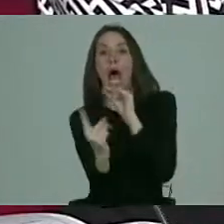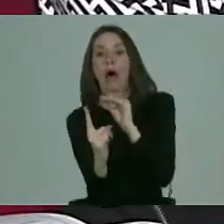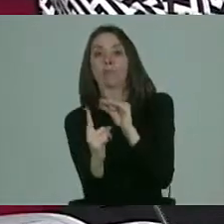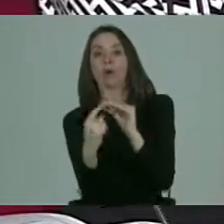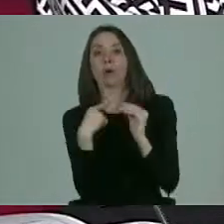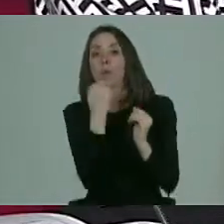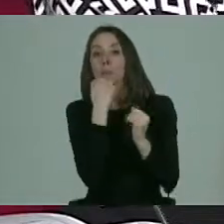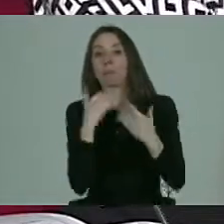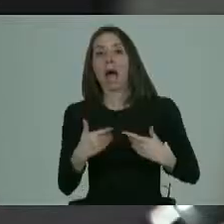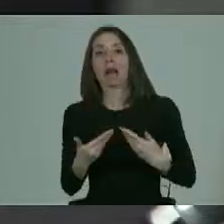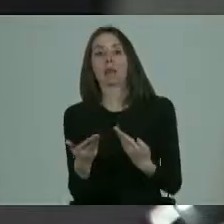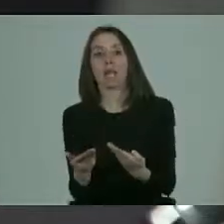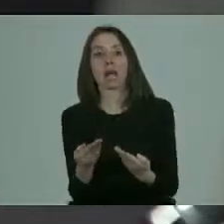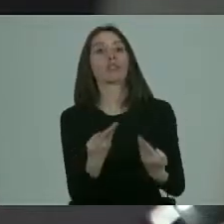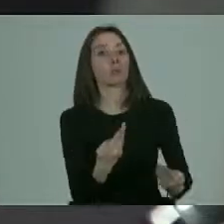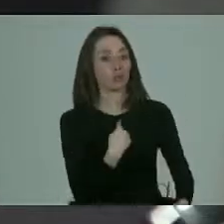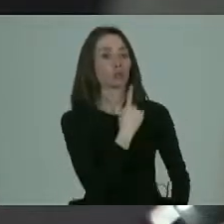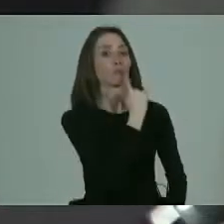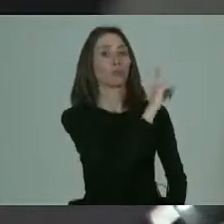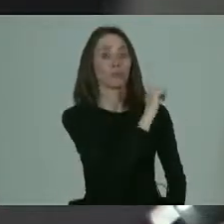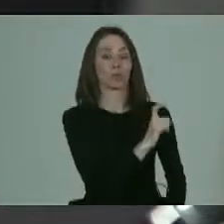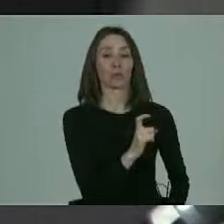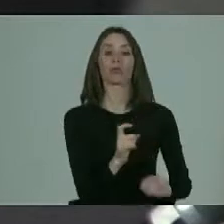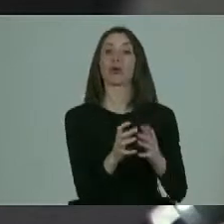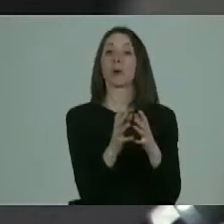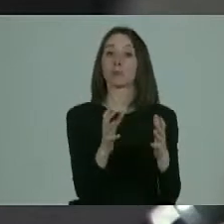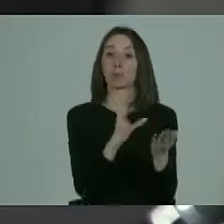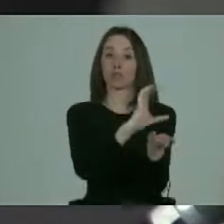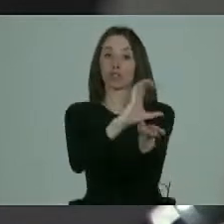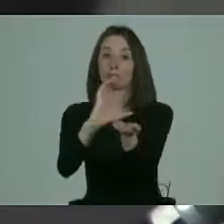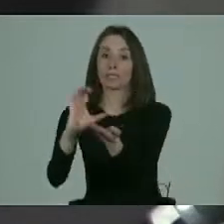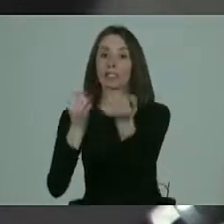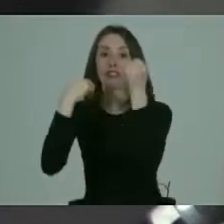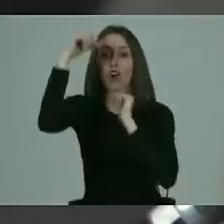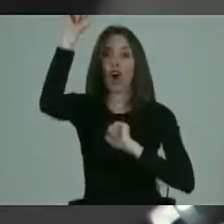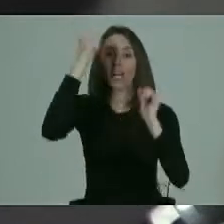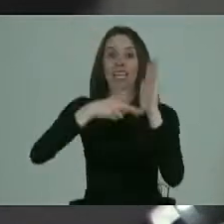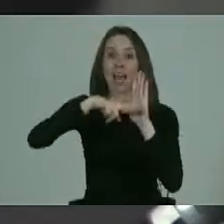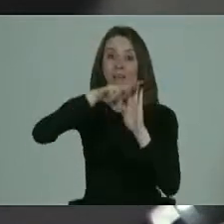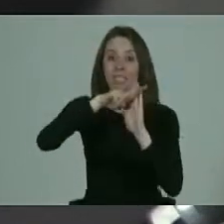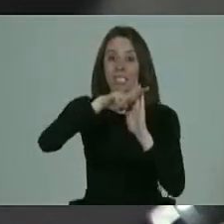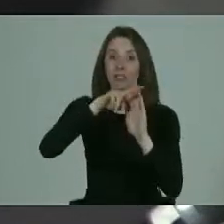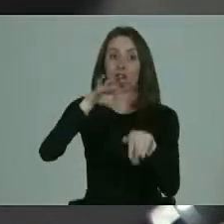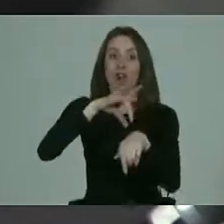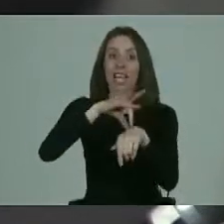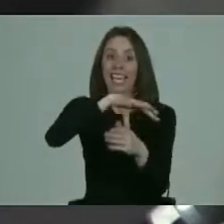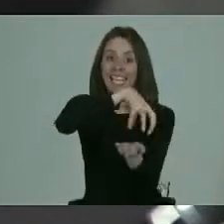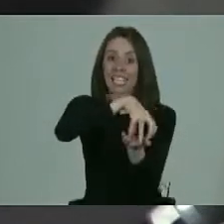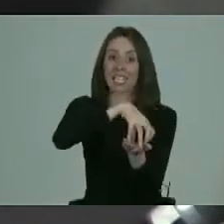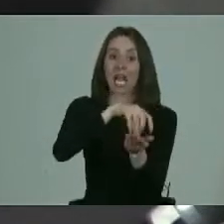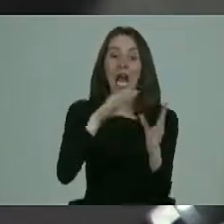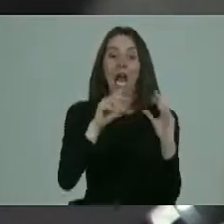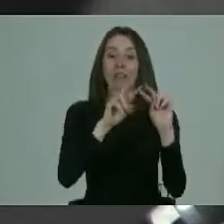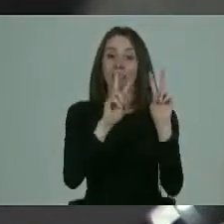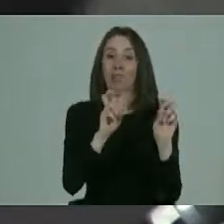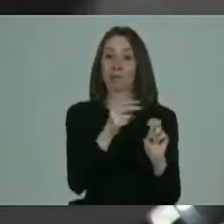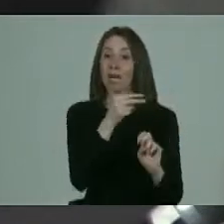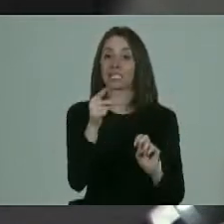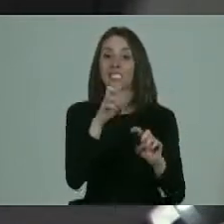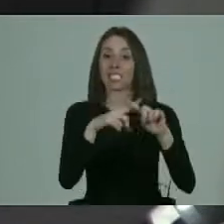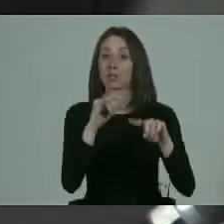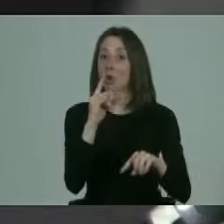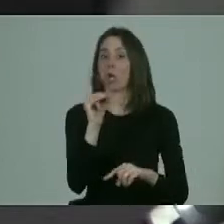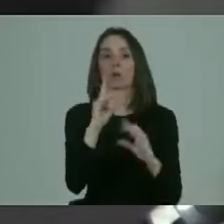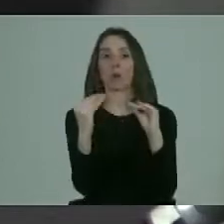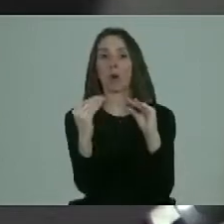maltrato. Es precisamente por eso que lo pregunto, porque en muchos centros de rehabilitación o clínica este tema no se toca, diría que en la mayoría. Por lo tanto, en